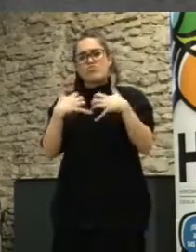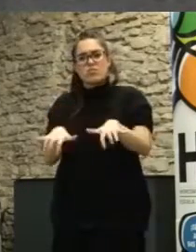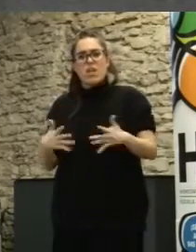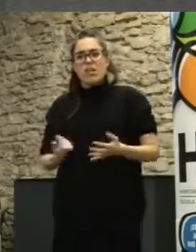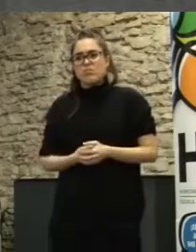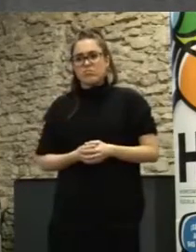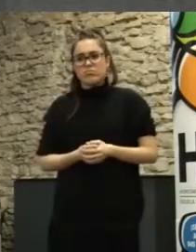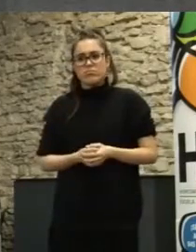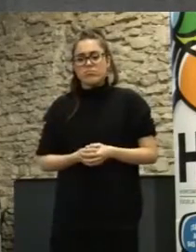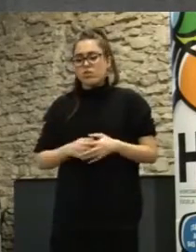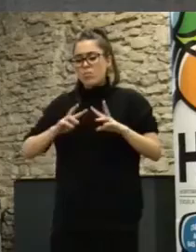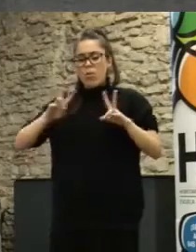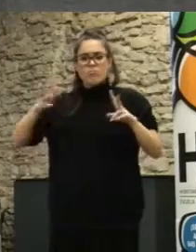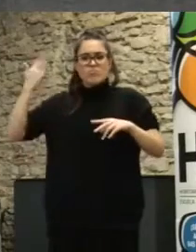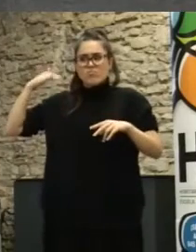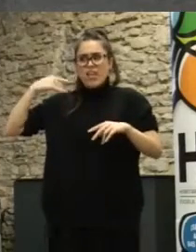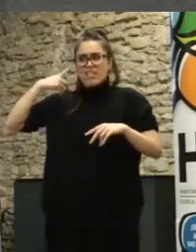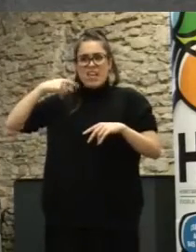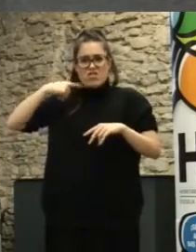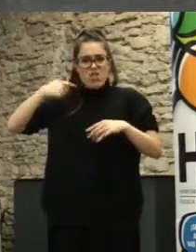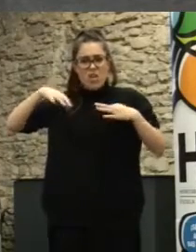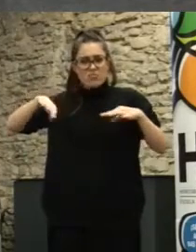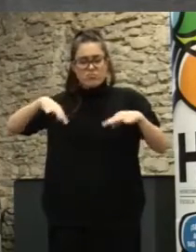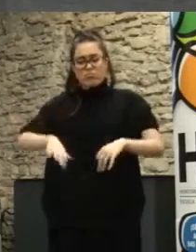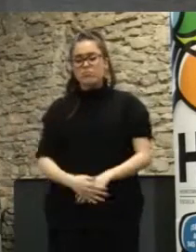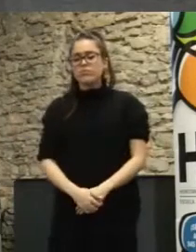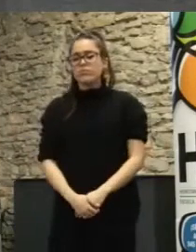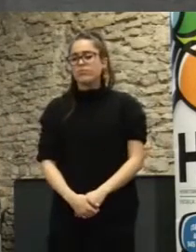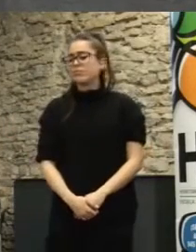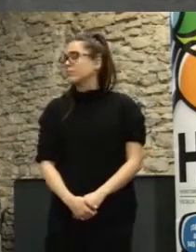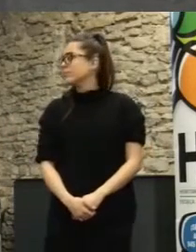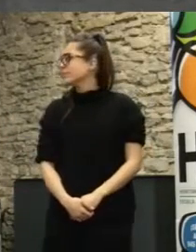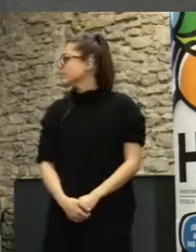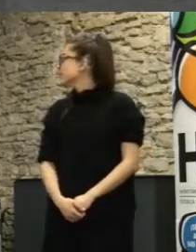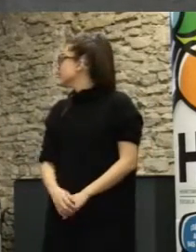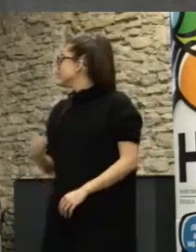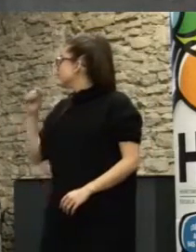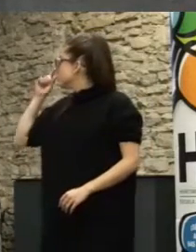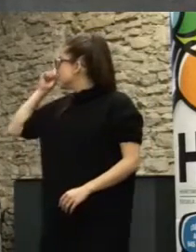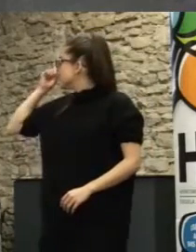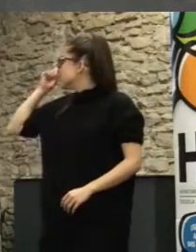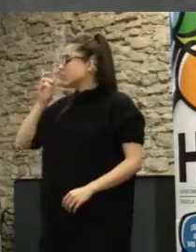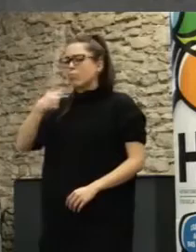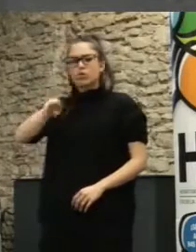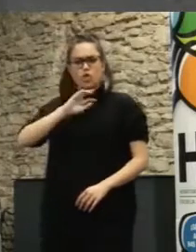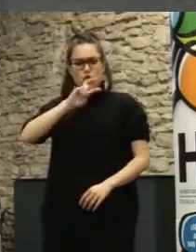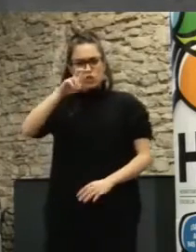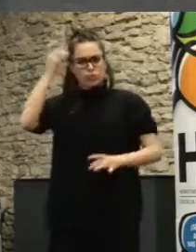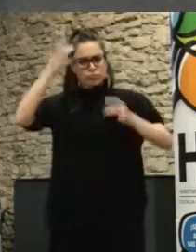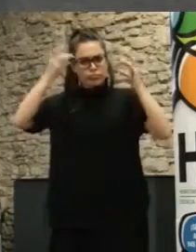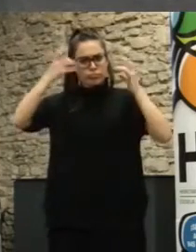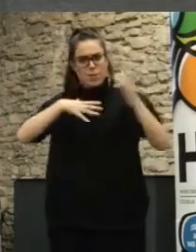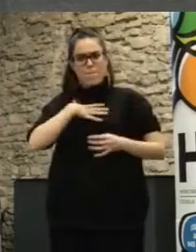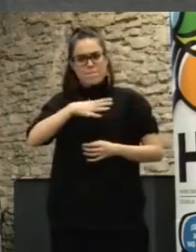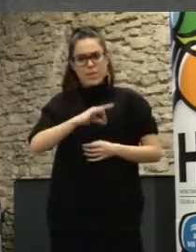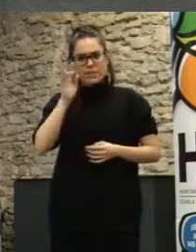ámbito de la innovación de manera más tradicional ¿vale? bien por aquí pues seguro que se os ocurren a vosotros otros pero podría ser bueno